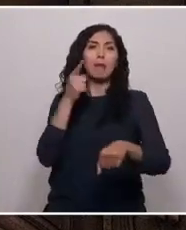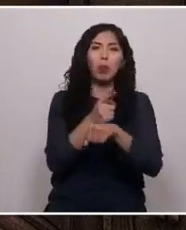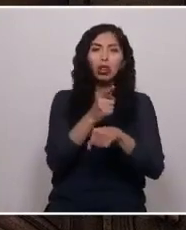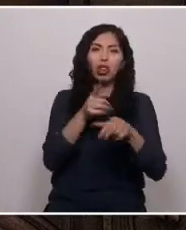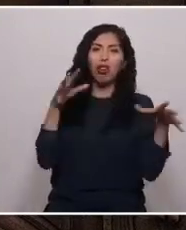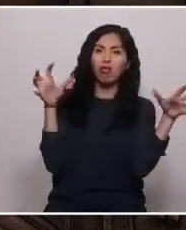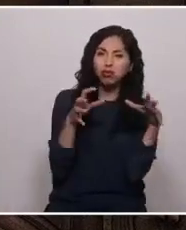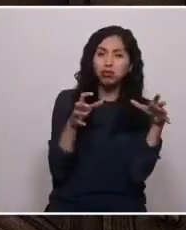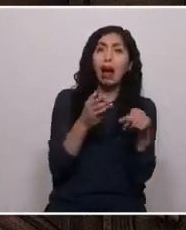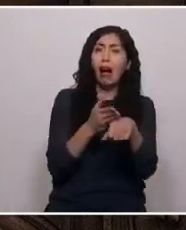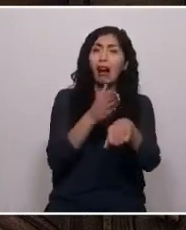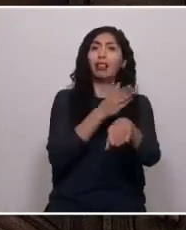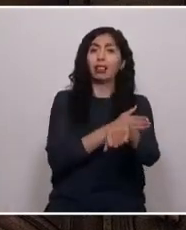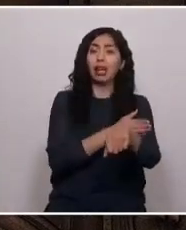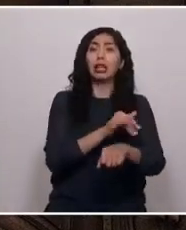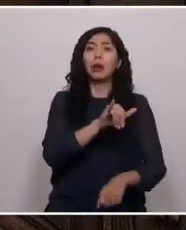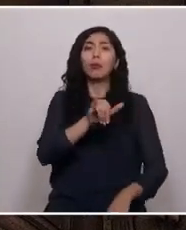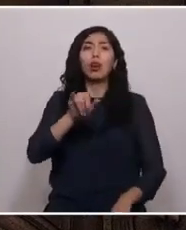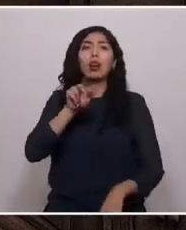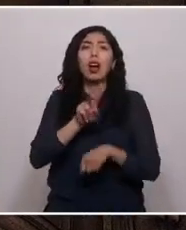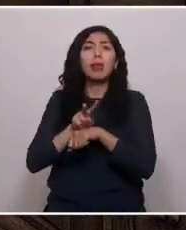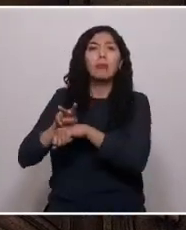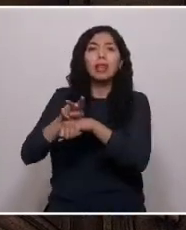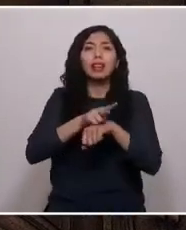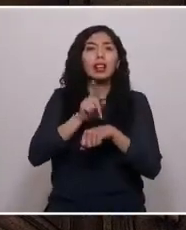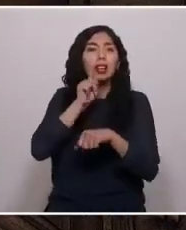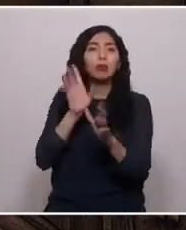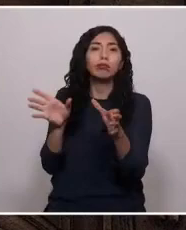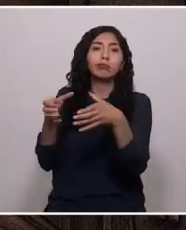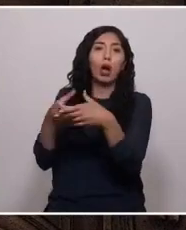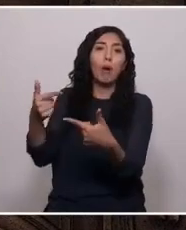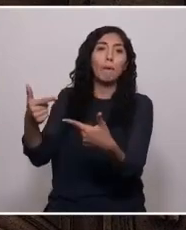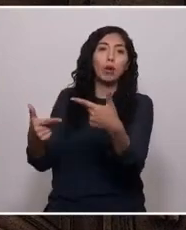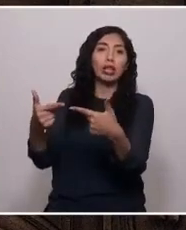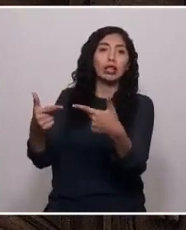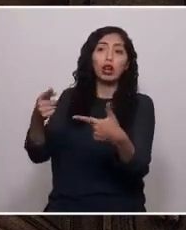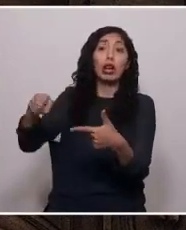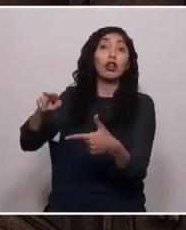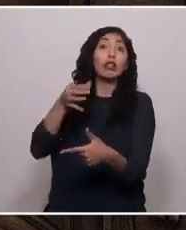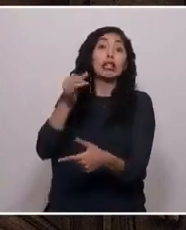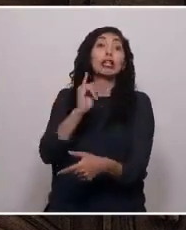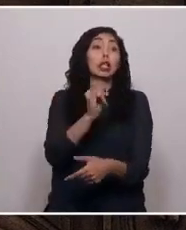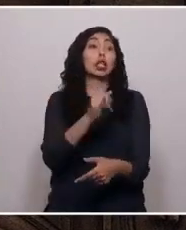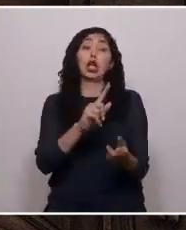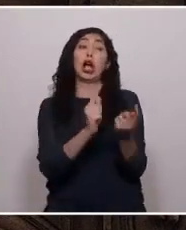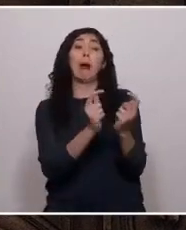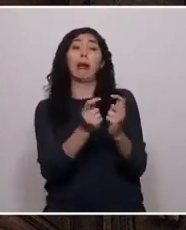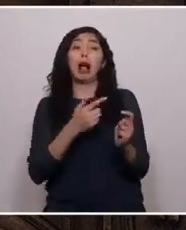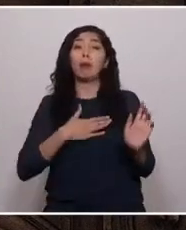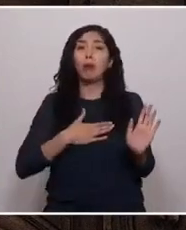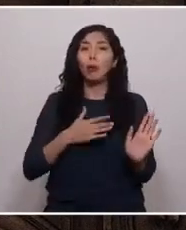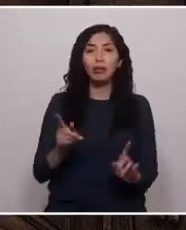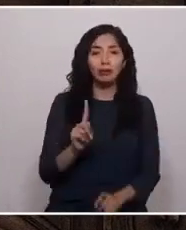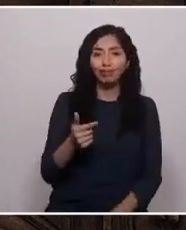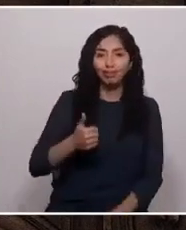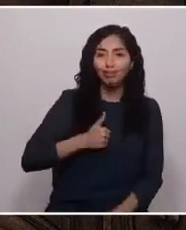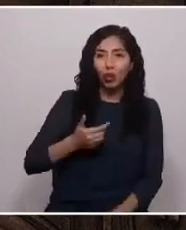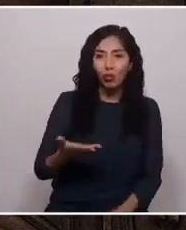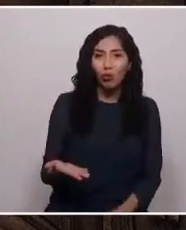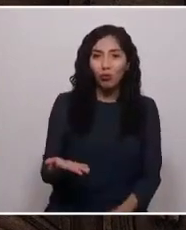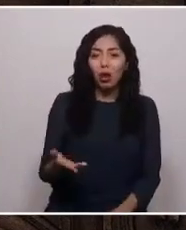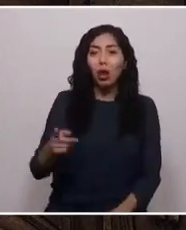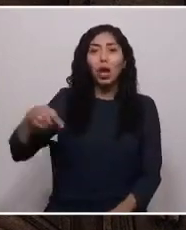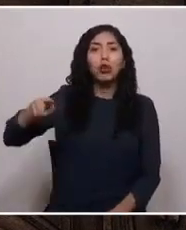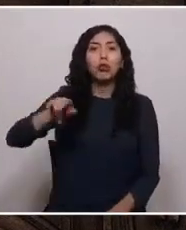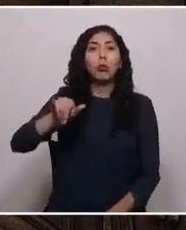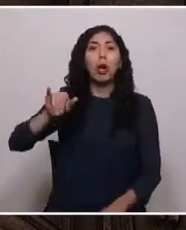que posteriormente fue administrado por la coalición política que decía quererlo cambiar, que terminó acomodándose a él, incluso aceptando